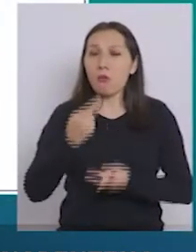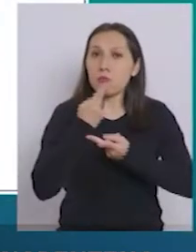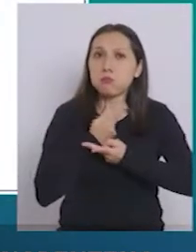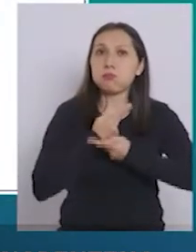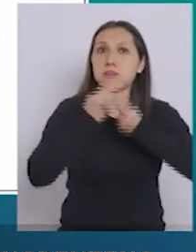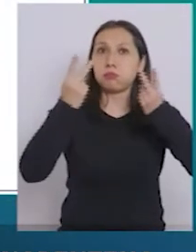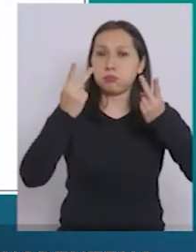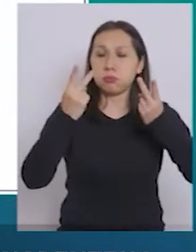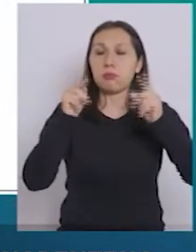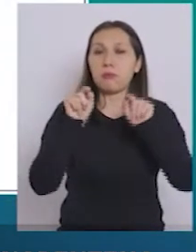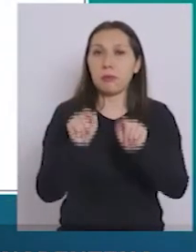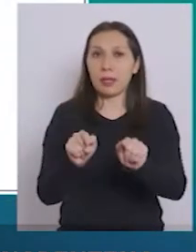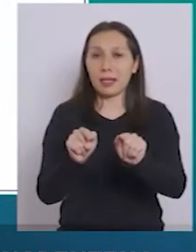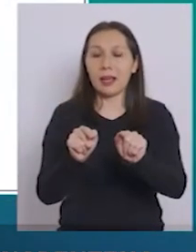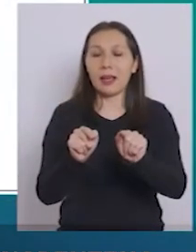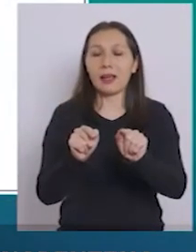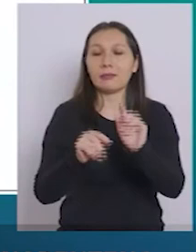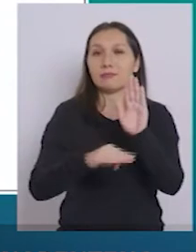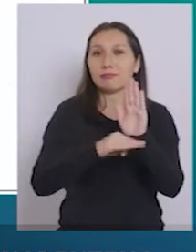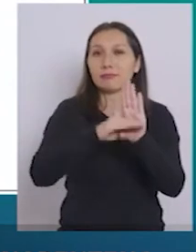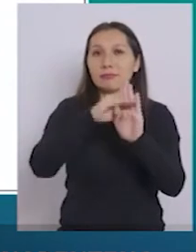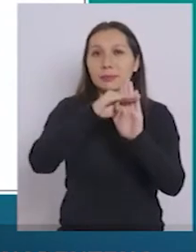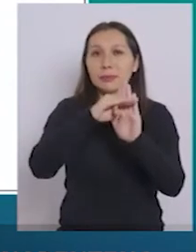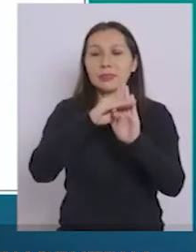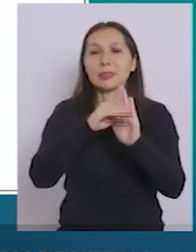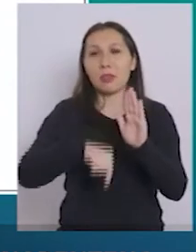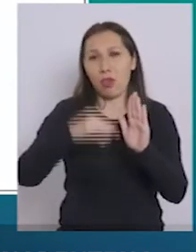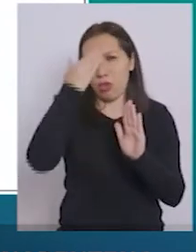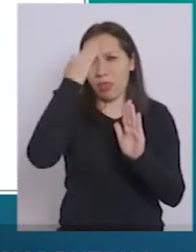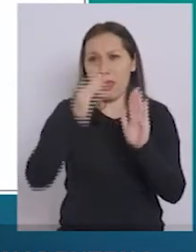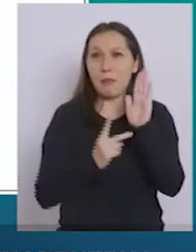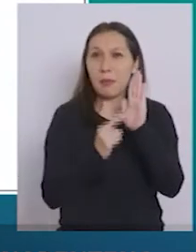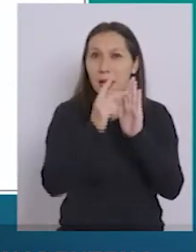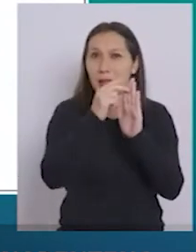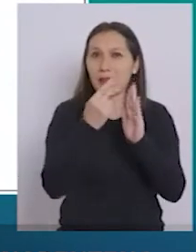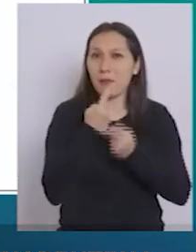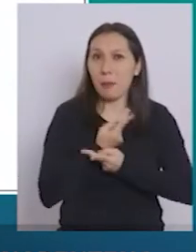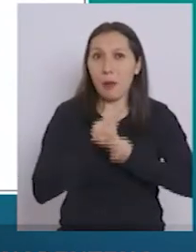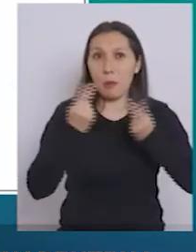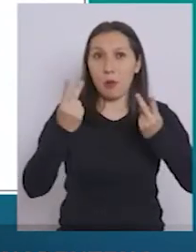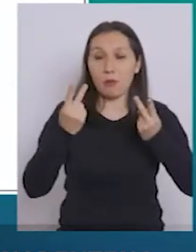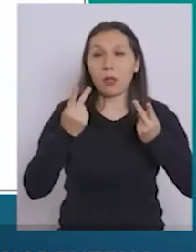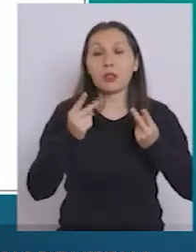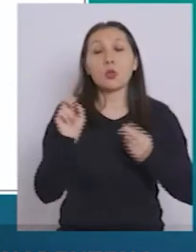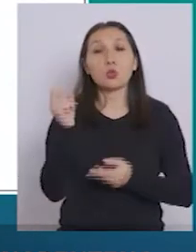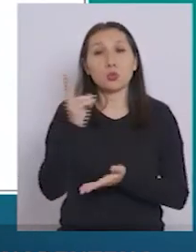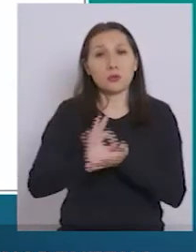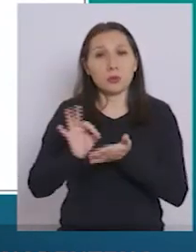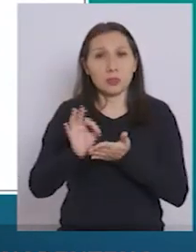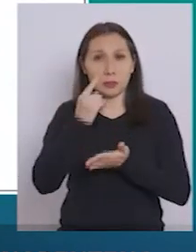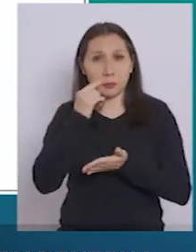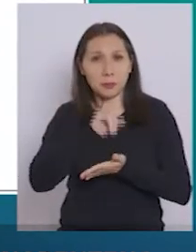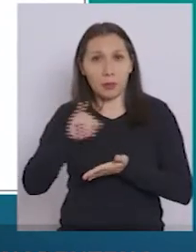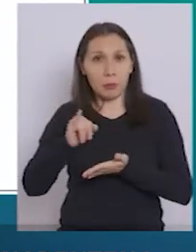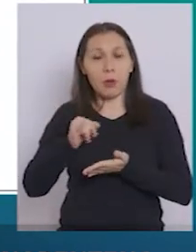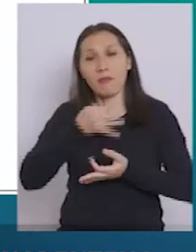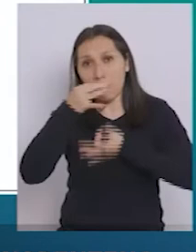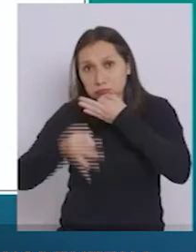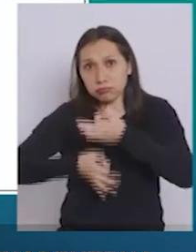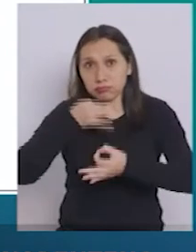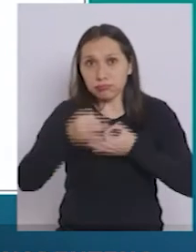anuncios de este día, digamos, que vamos a anunciar el subsecretario de Redes en un minuto más,